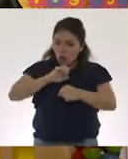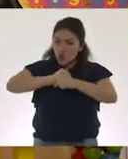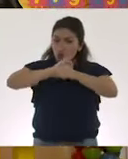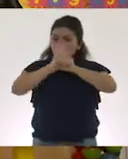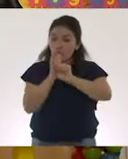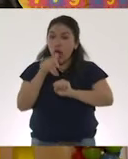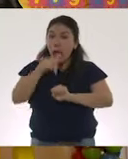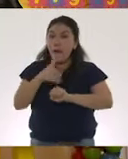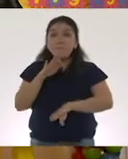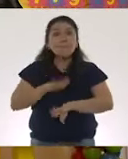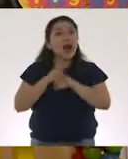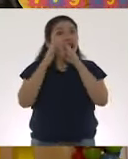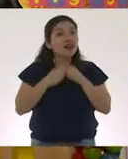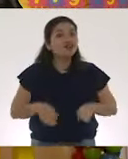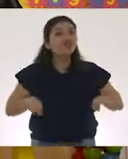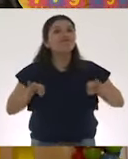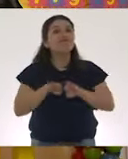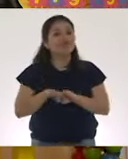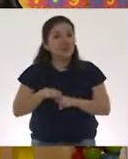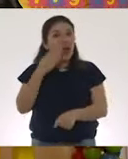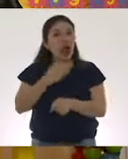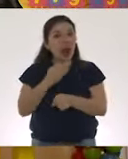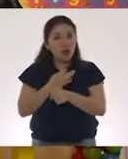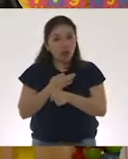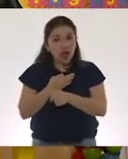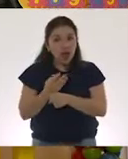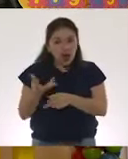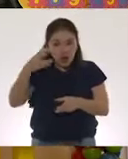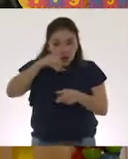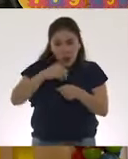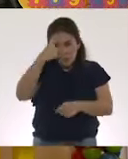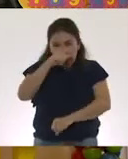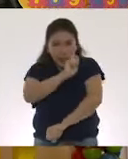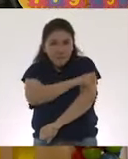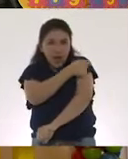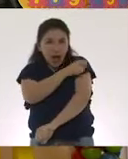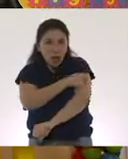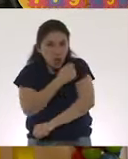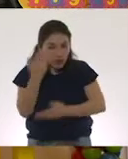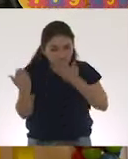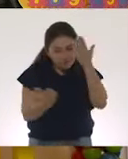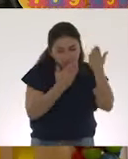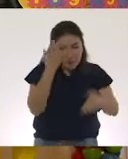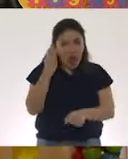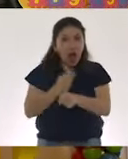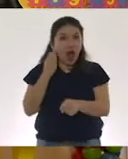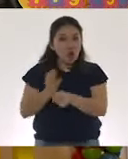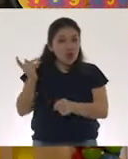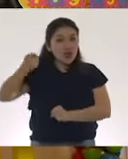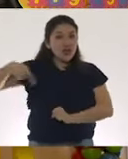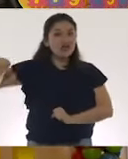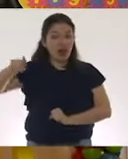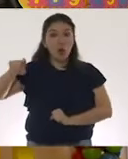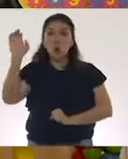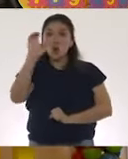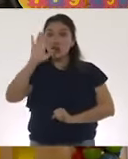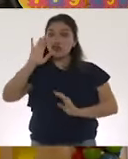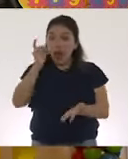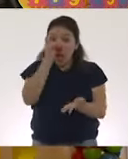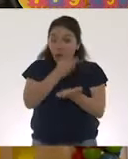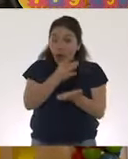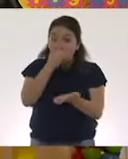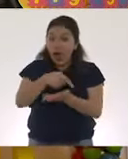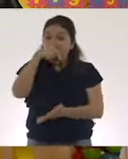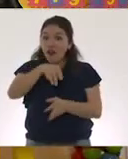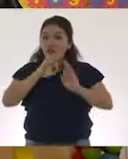una de las más importantes que se están incluyendo en todas las vacunas que se están generando hasta el momento. Una vez que identificamos estas